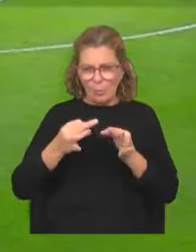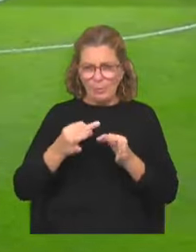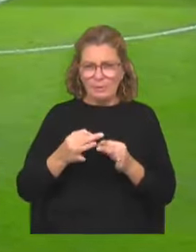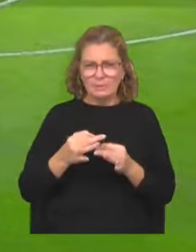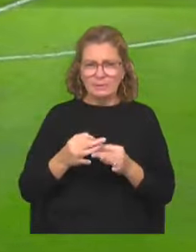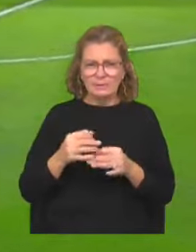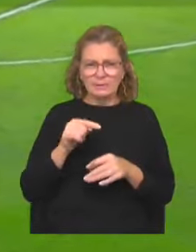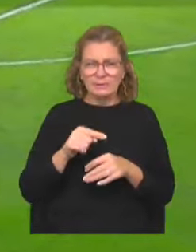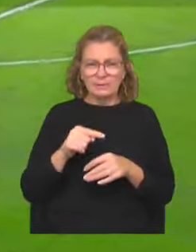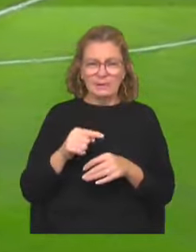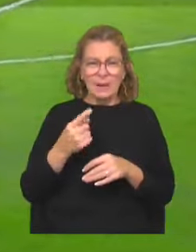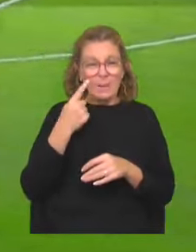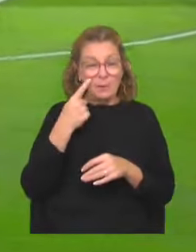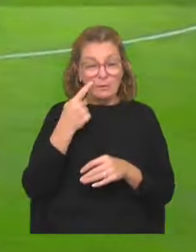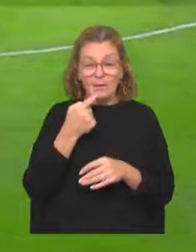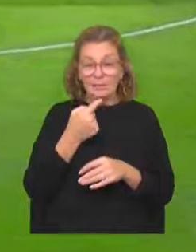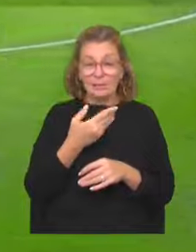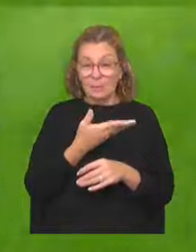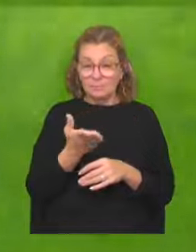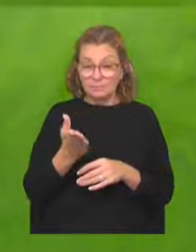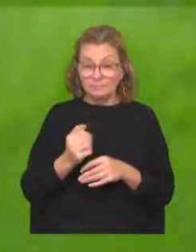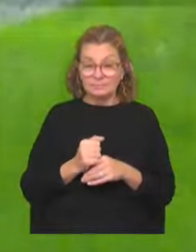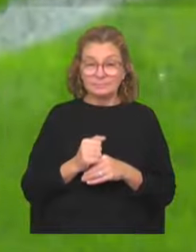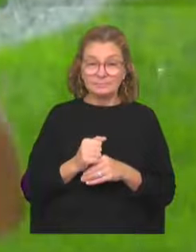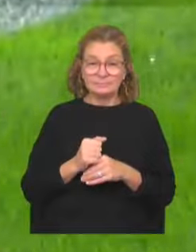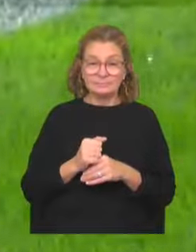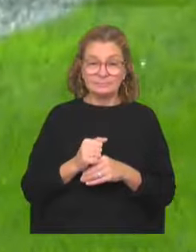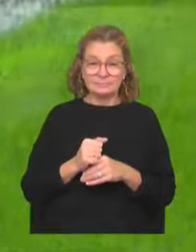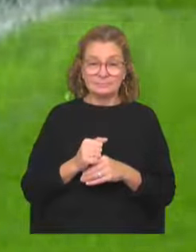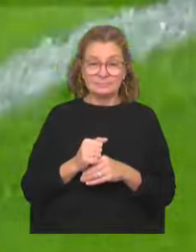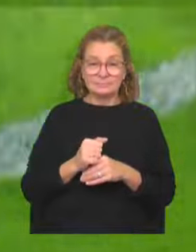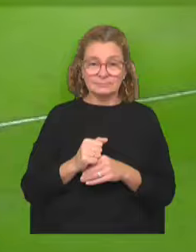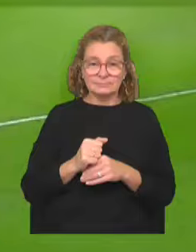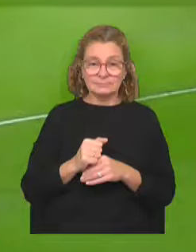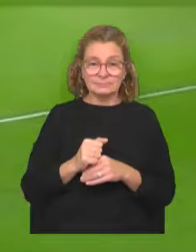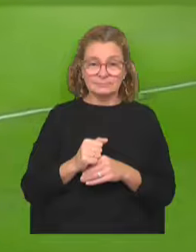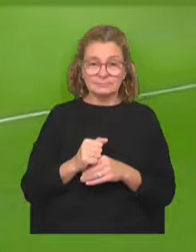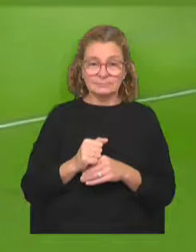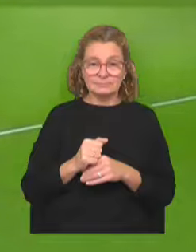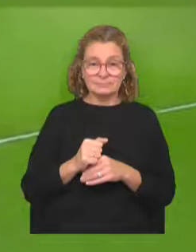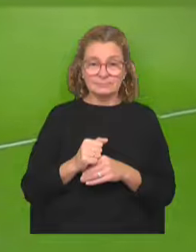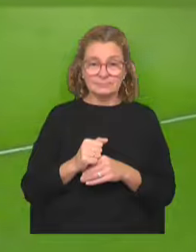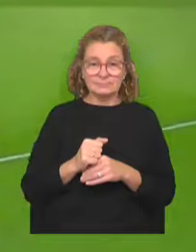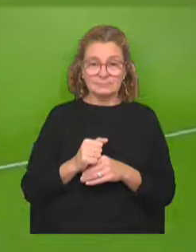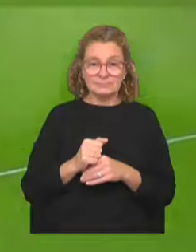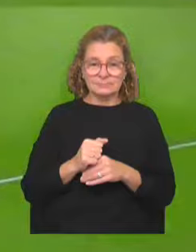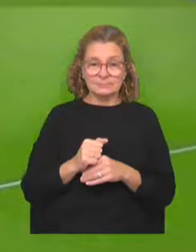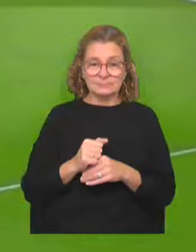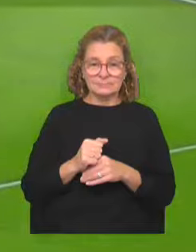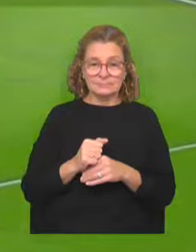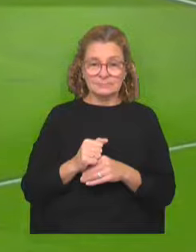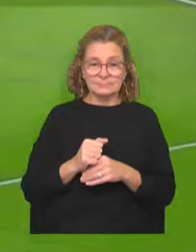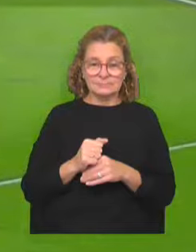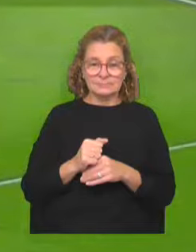Y esta es la prueba de lo que decimos. Mauricio Pérez a los 10 del complemento. Otra muy buena conquista del equipo